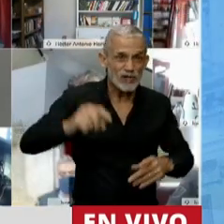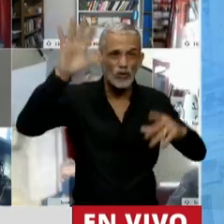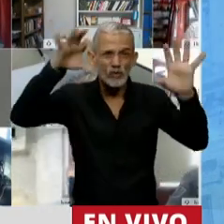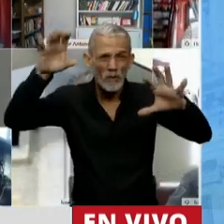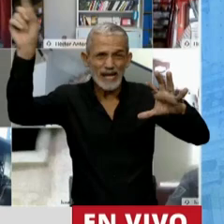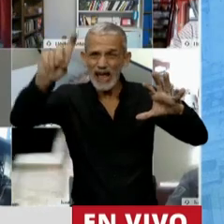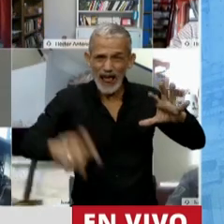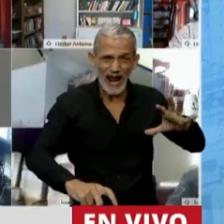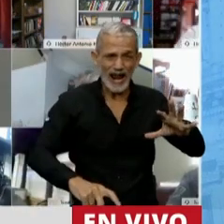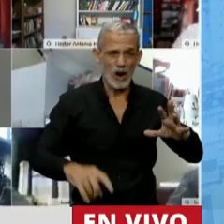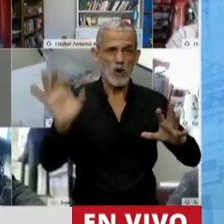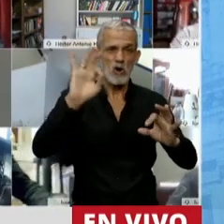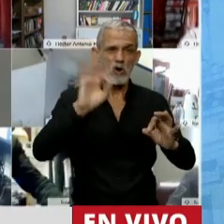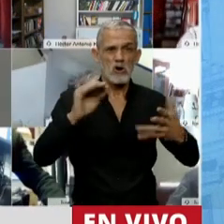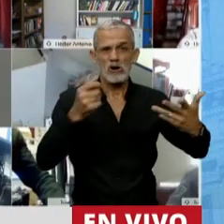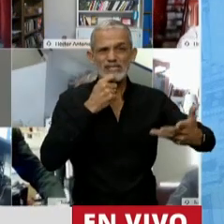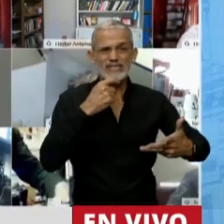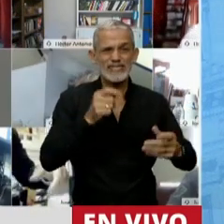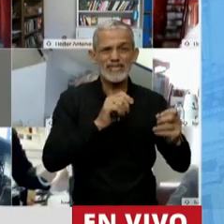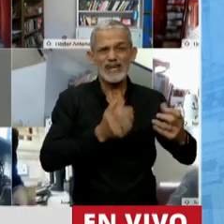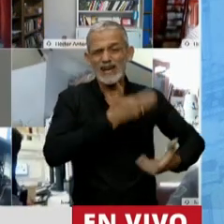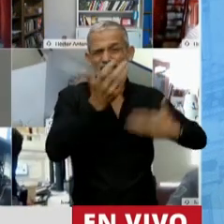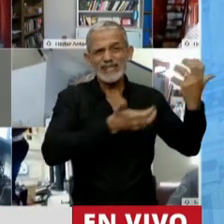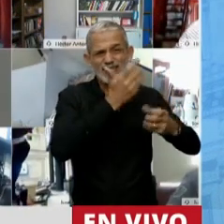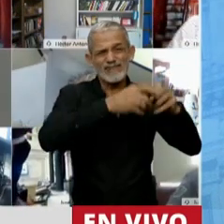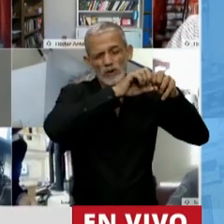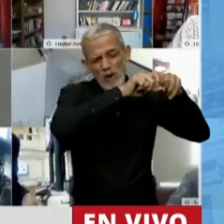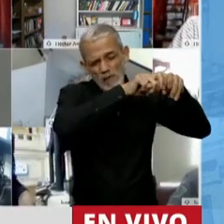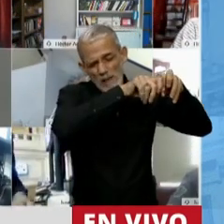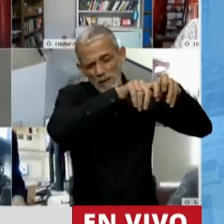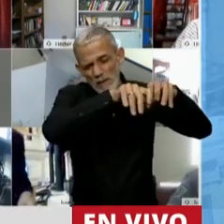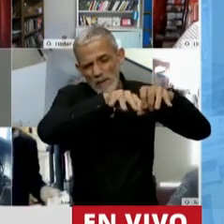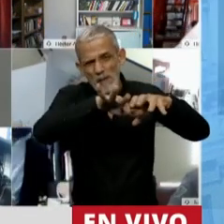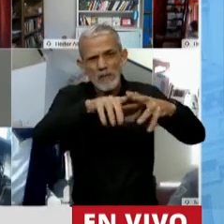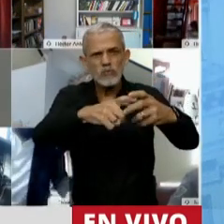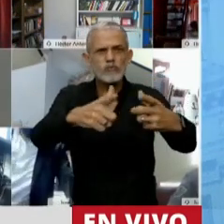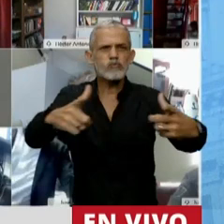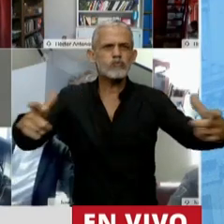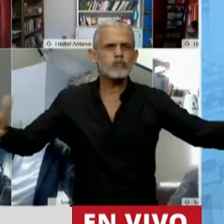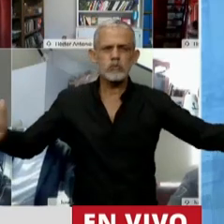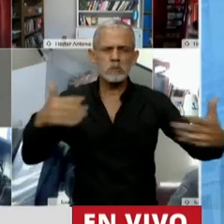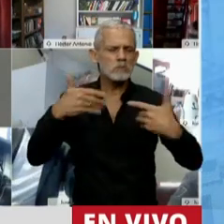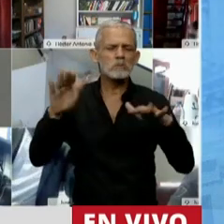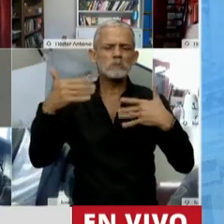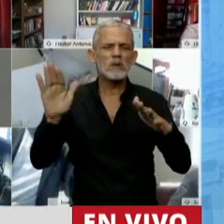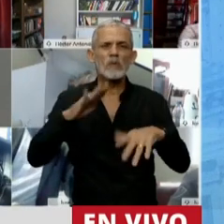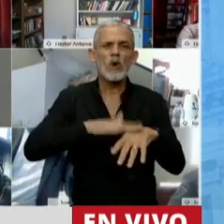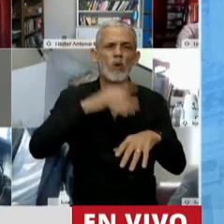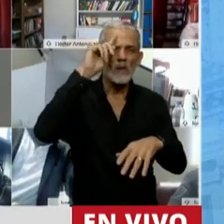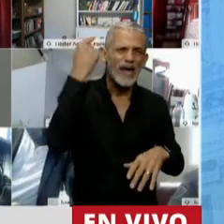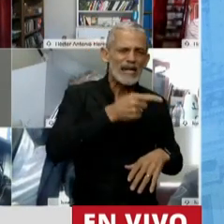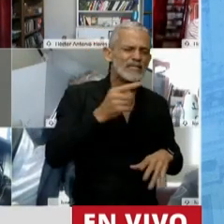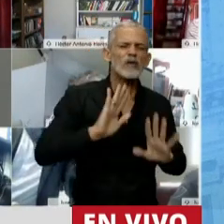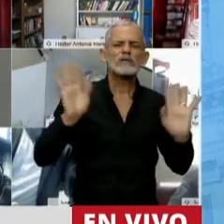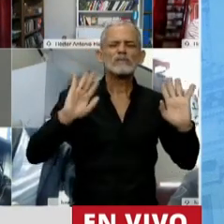fue un incendio que viene recorriendo kilómetros tras kilómetros, no importa si fue culpa del Estado,